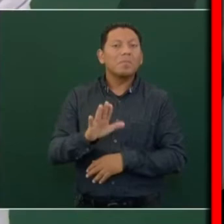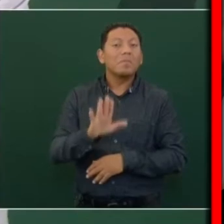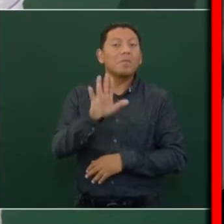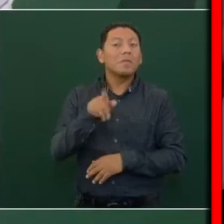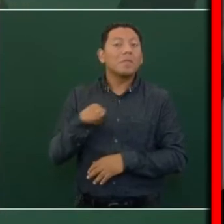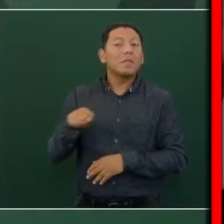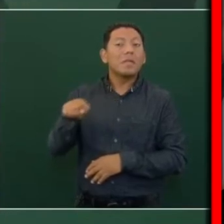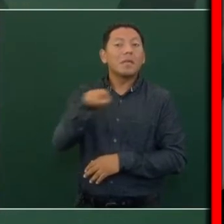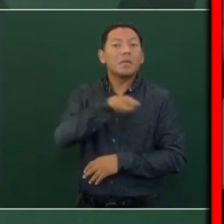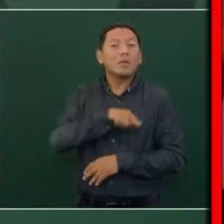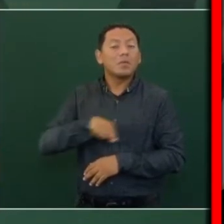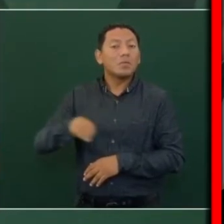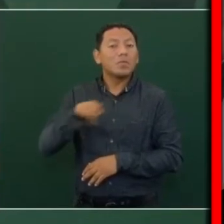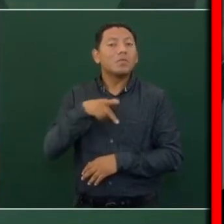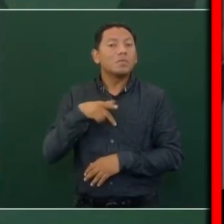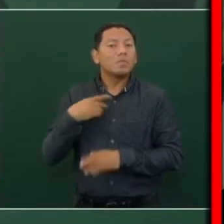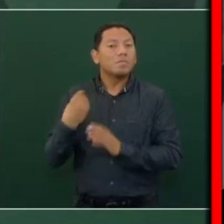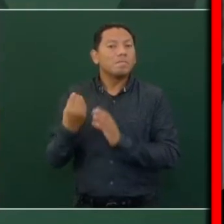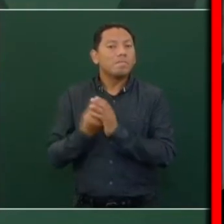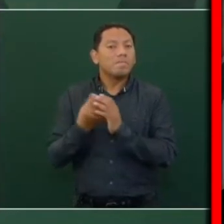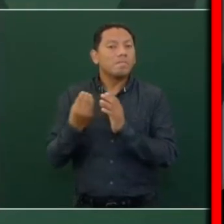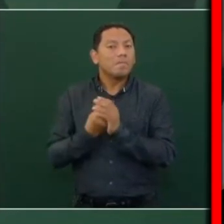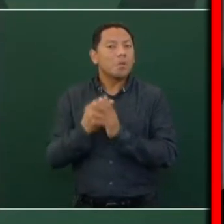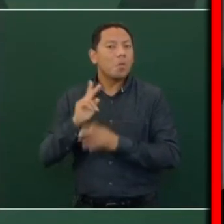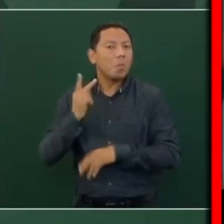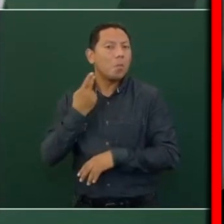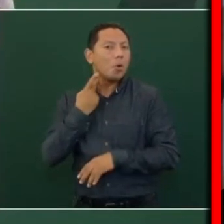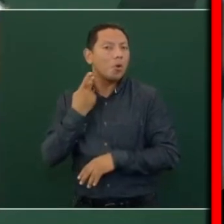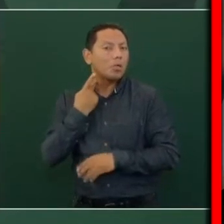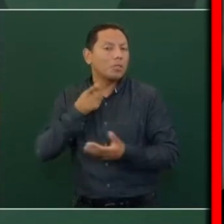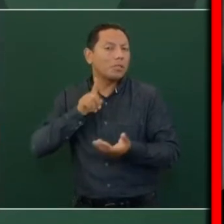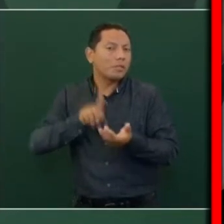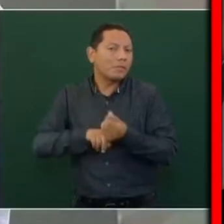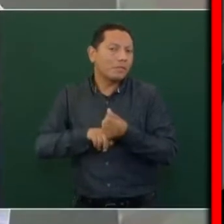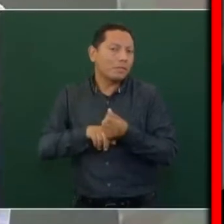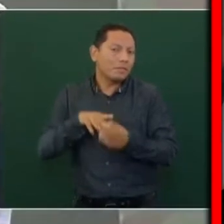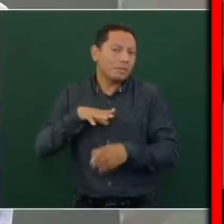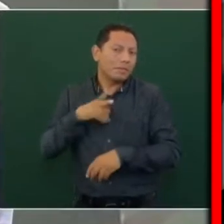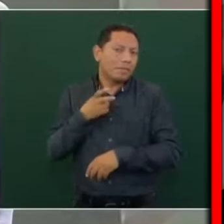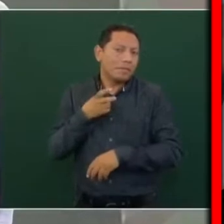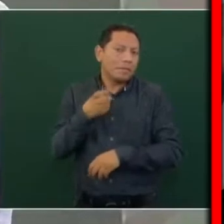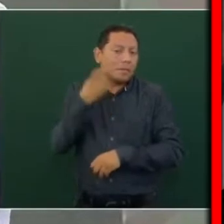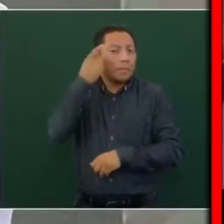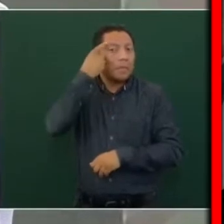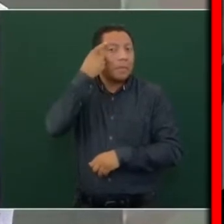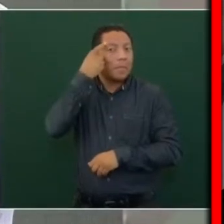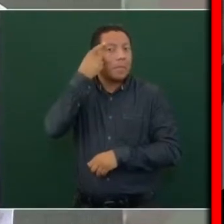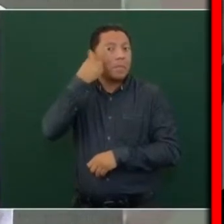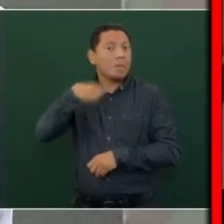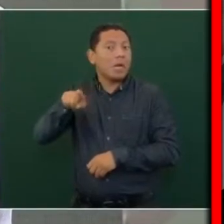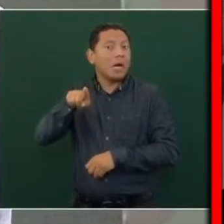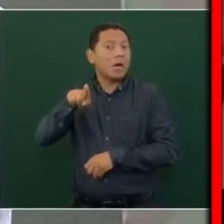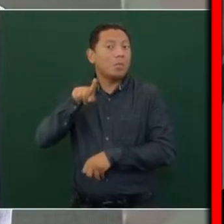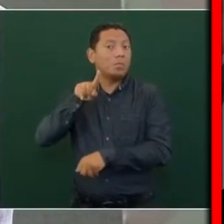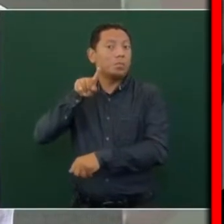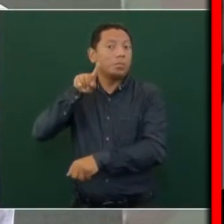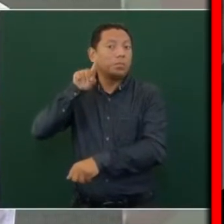de protección, de defensa